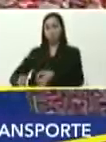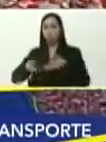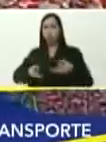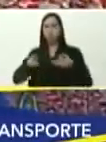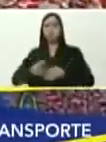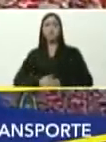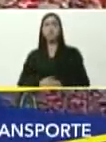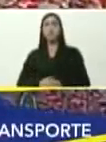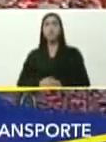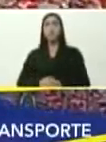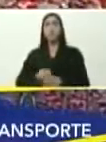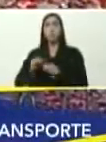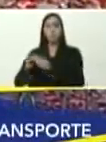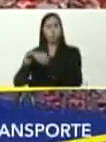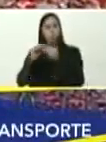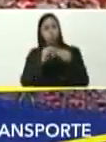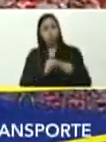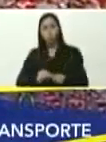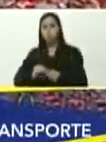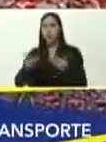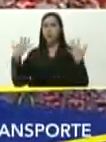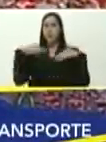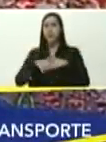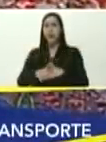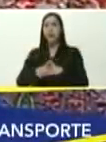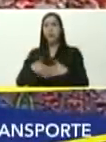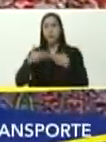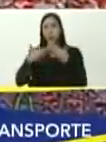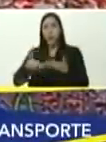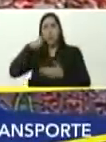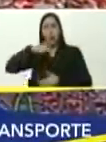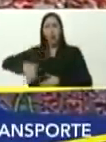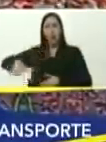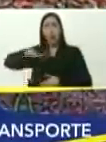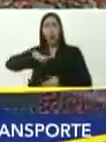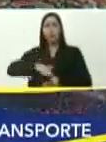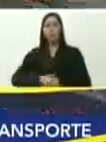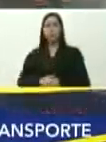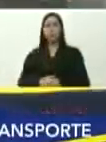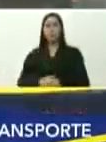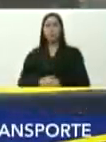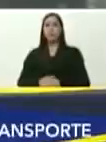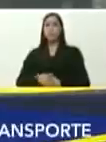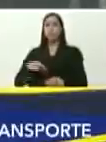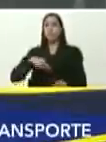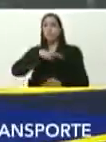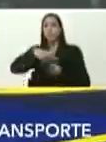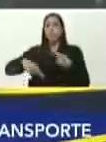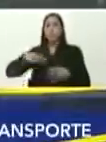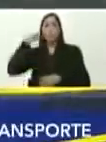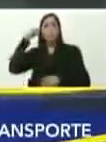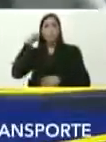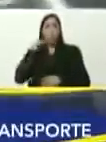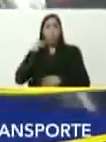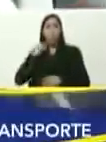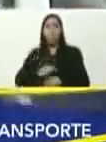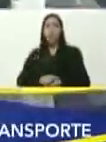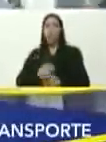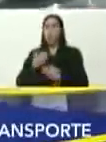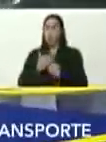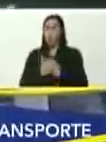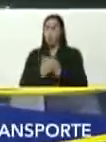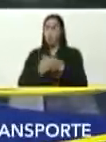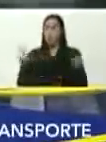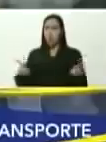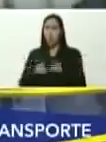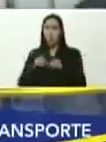integral, del transporte público, para nuestro pueblo, solo la revolución bolivariana, una revolución humanista, como la